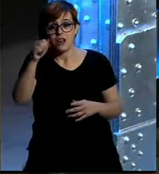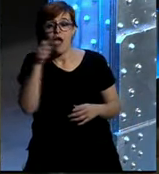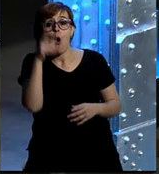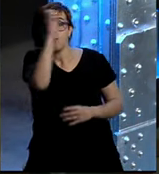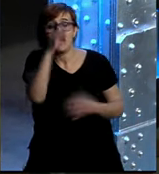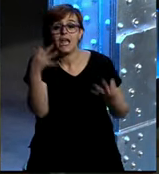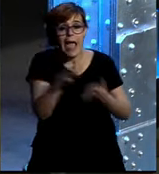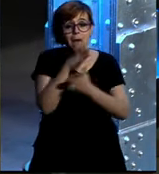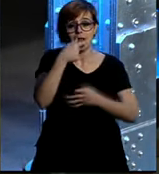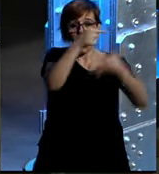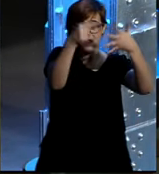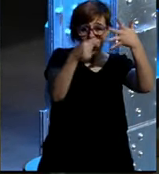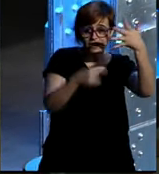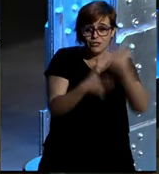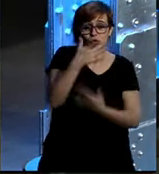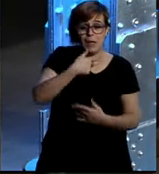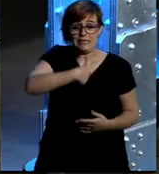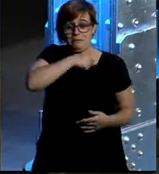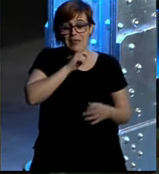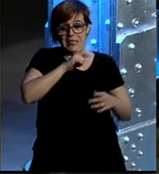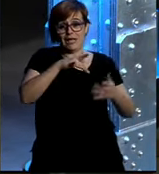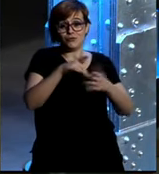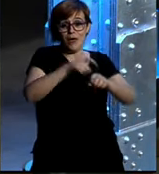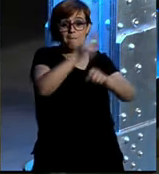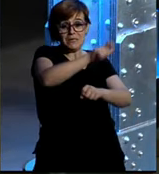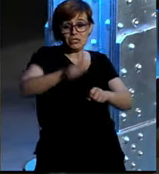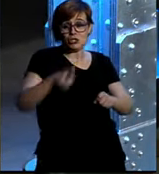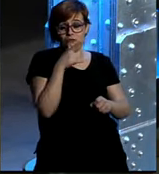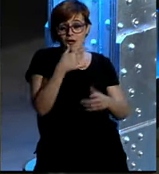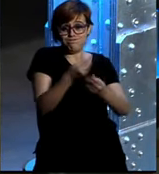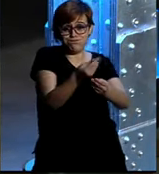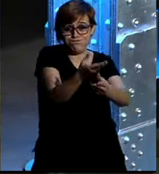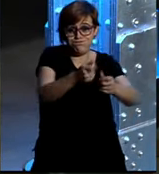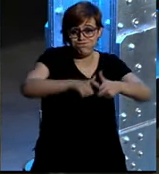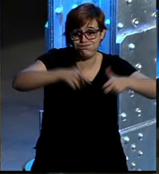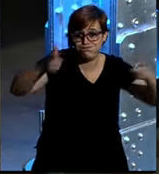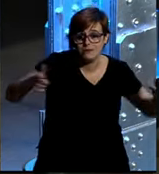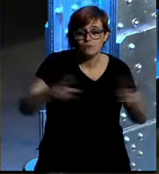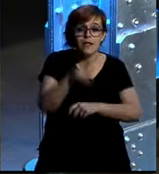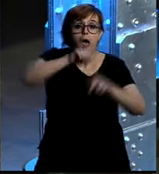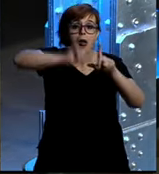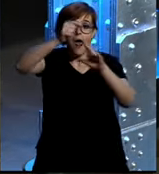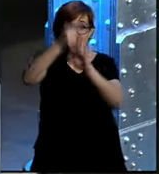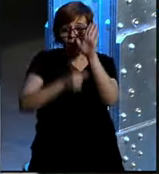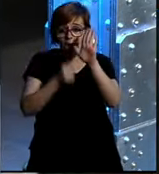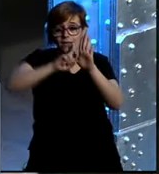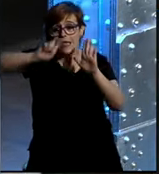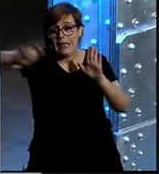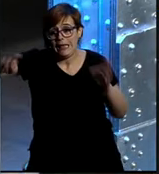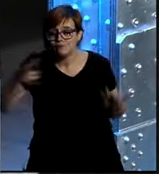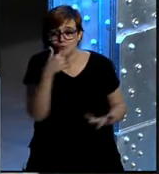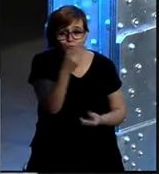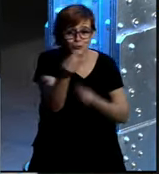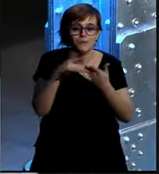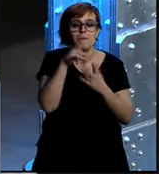rankings como habitantes en España casi o como seleccionadores y es como las elecciones es decir en este tema de las métricas